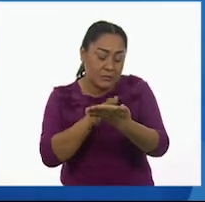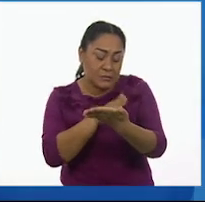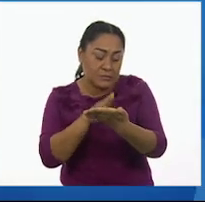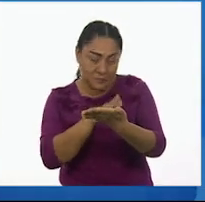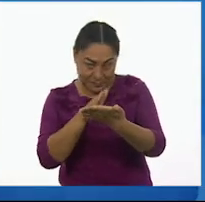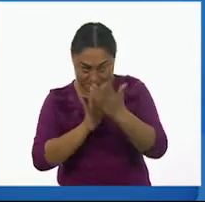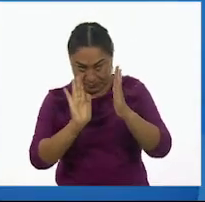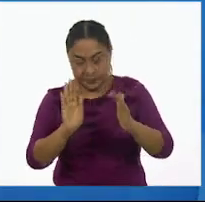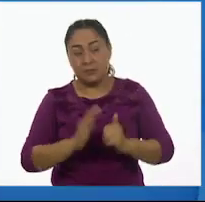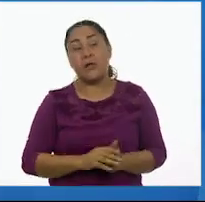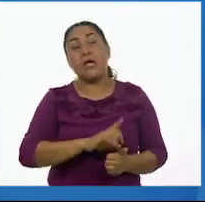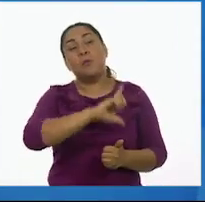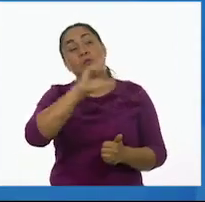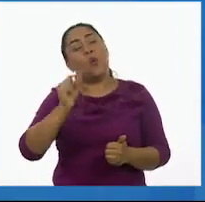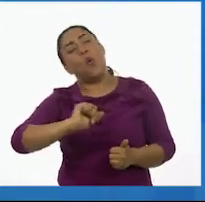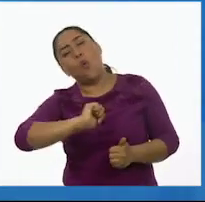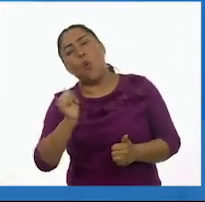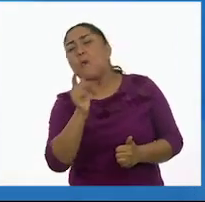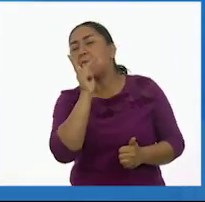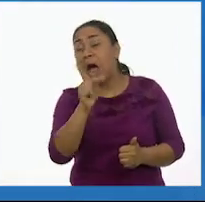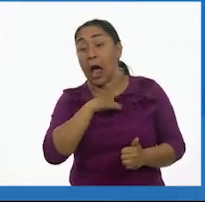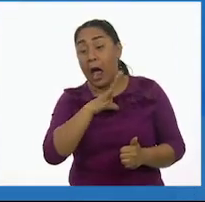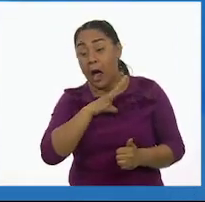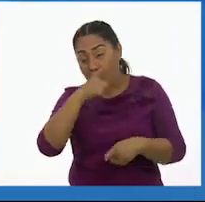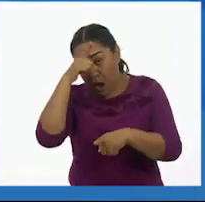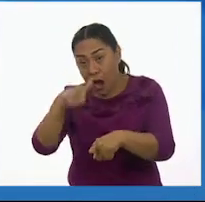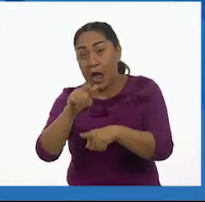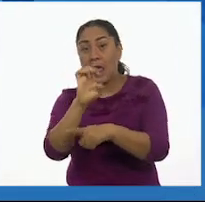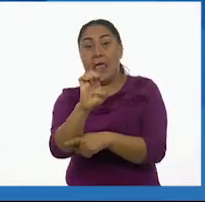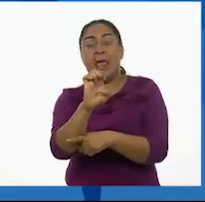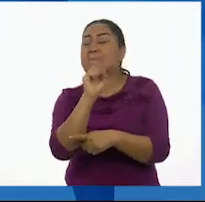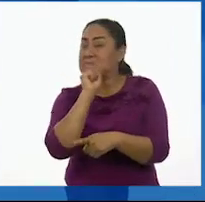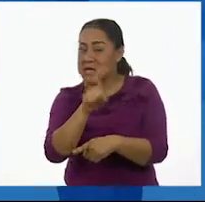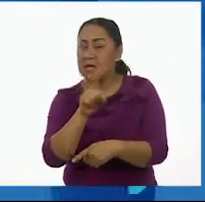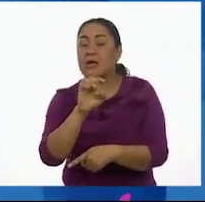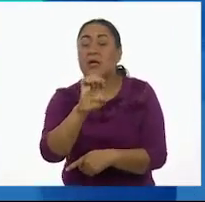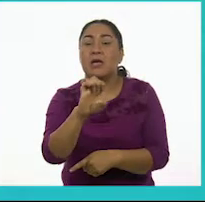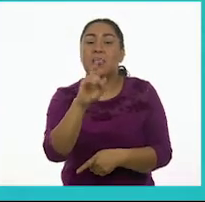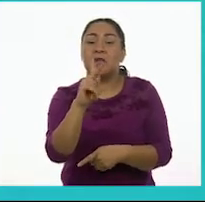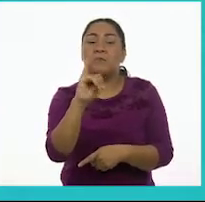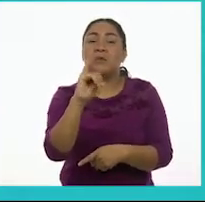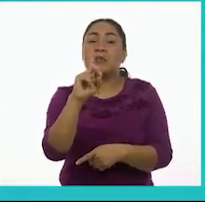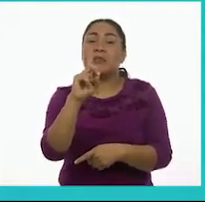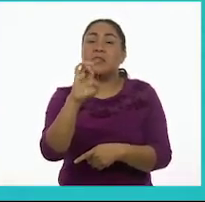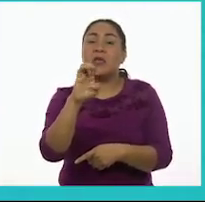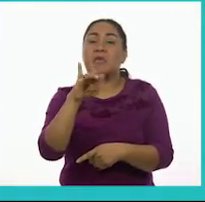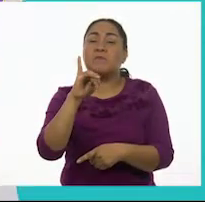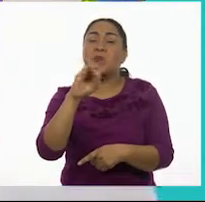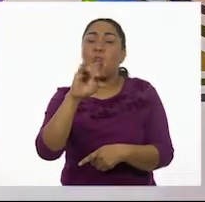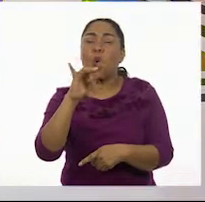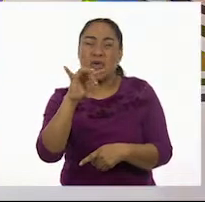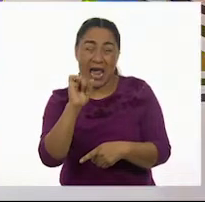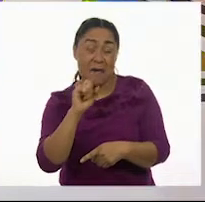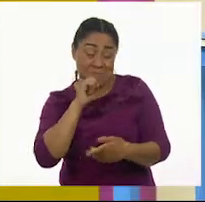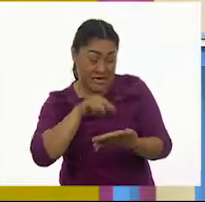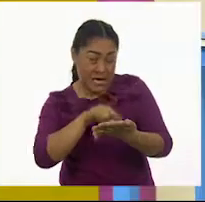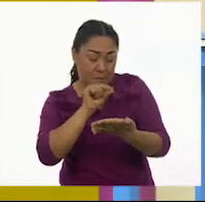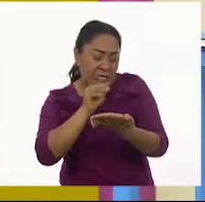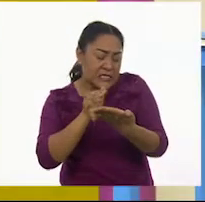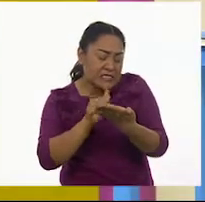Después, tenemos otra palabra con E. Epidemiología. Entonces, si buscamos un poquito más adelante... Bueno, aquí más